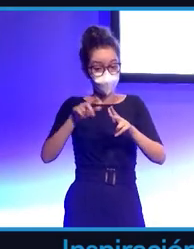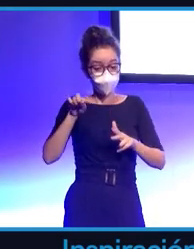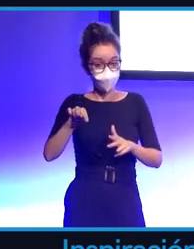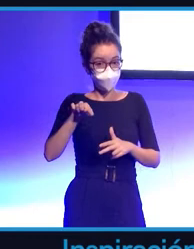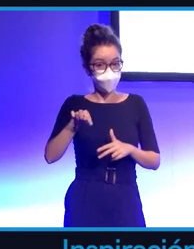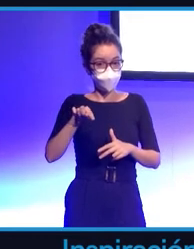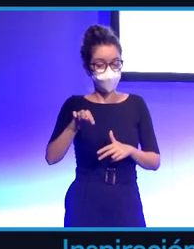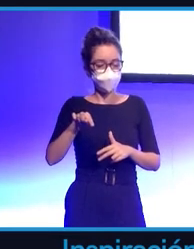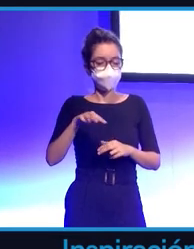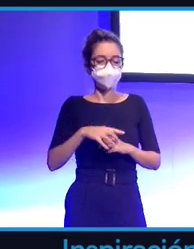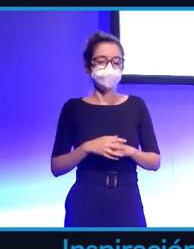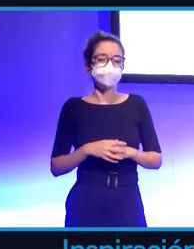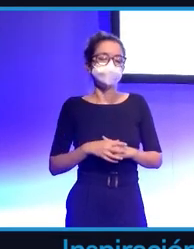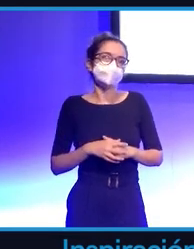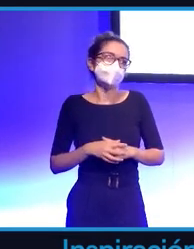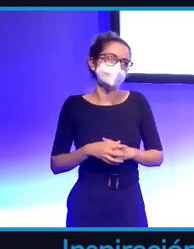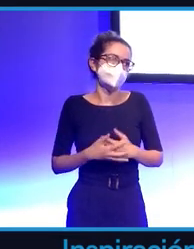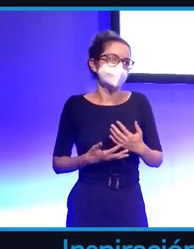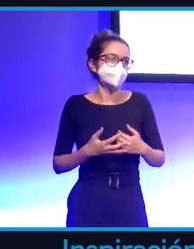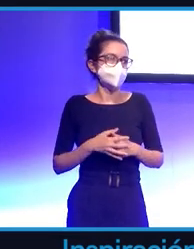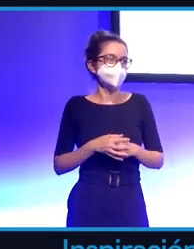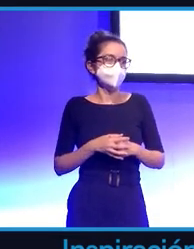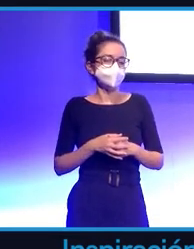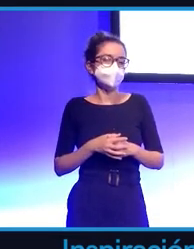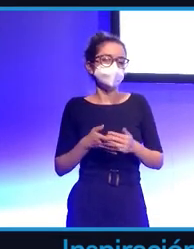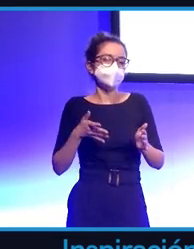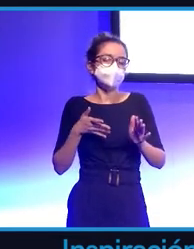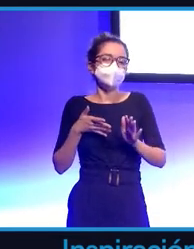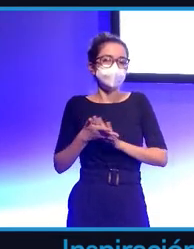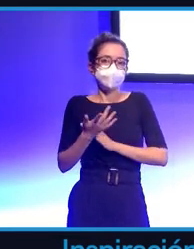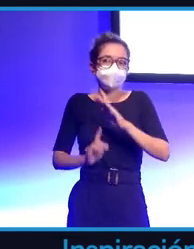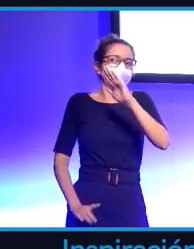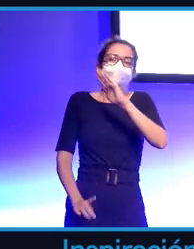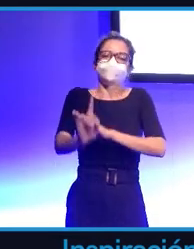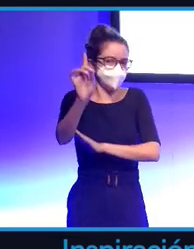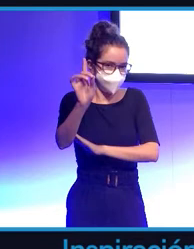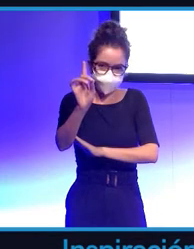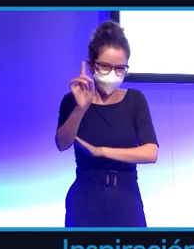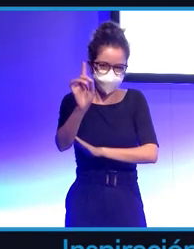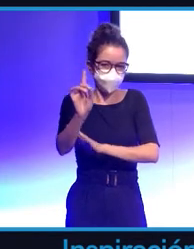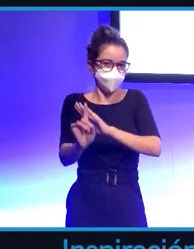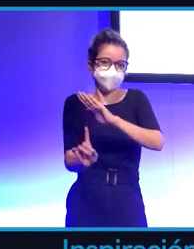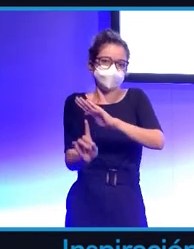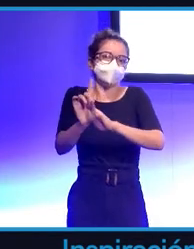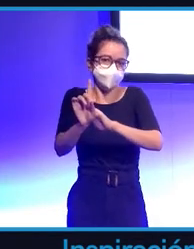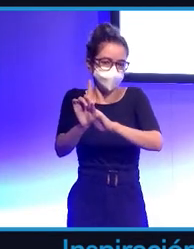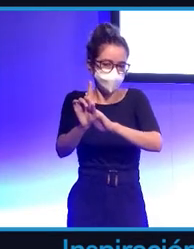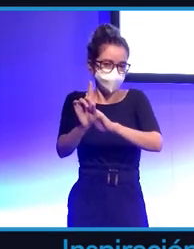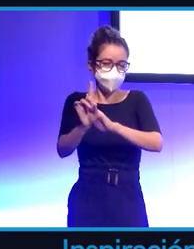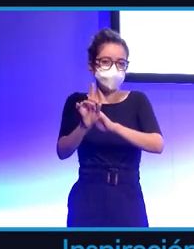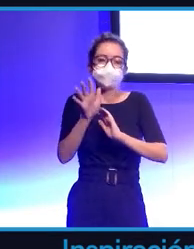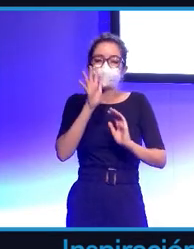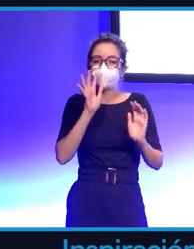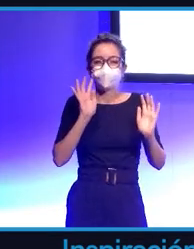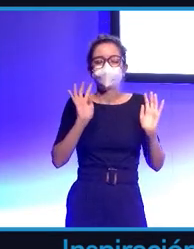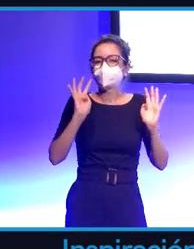desaceleración, porque hay tal saturación de información en Internet